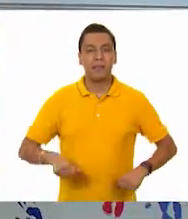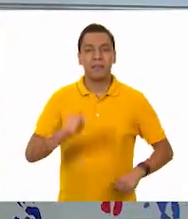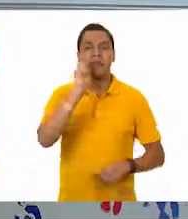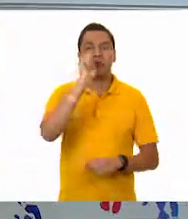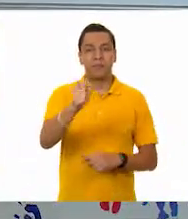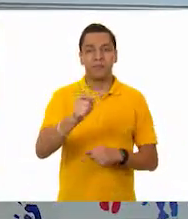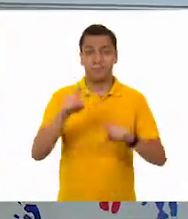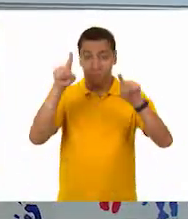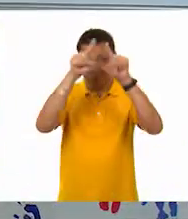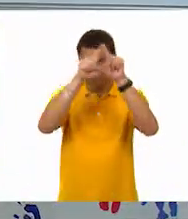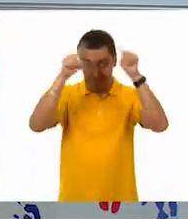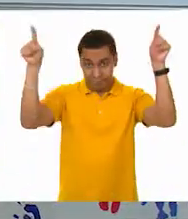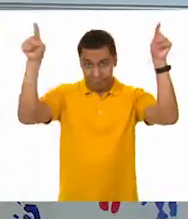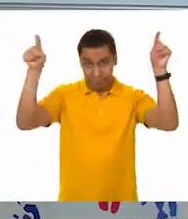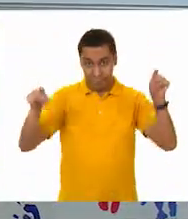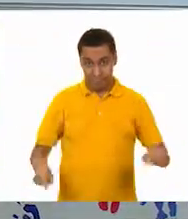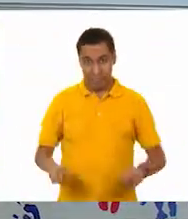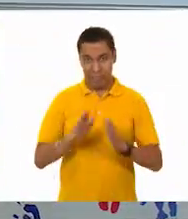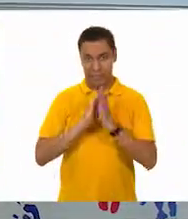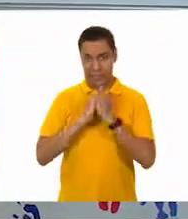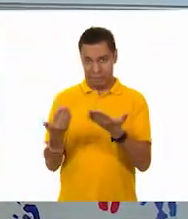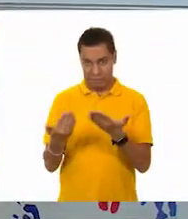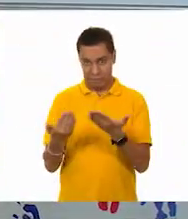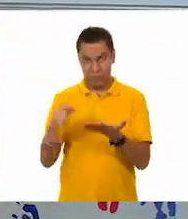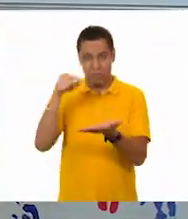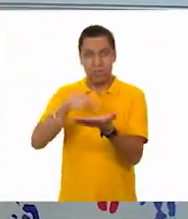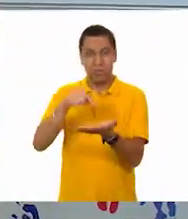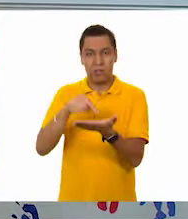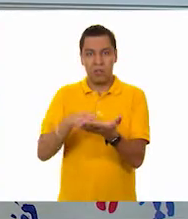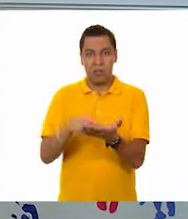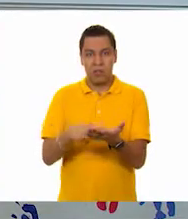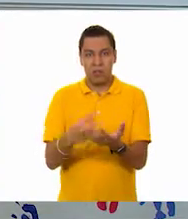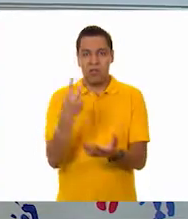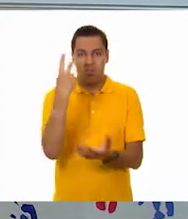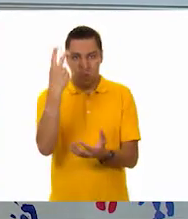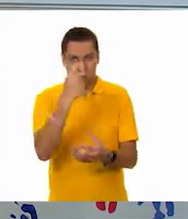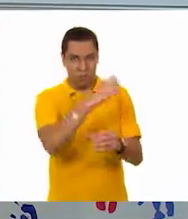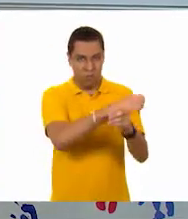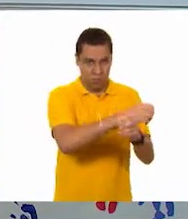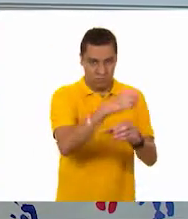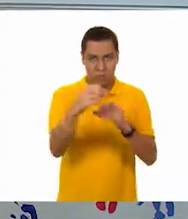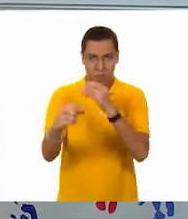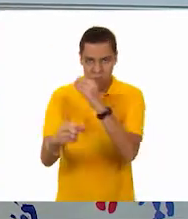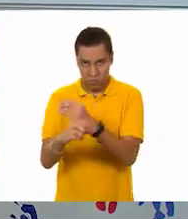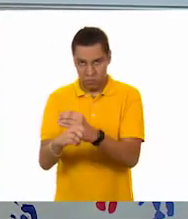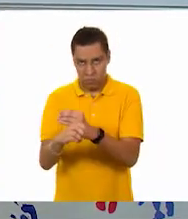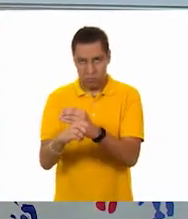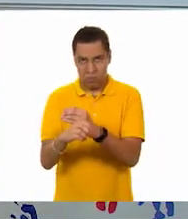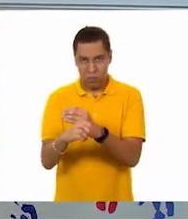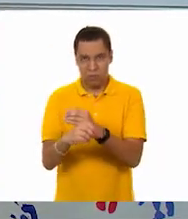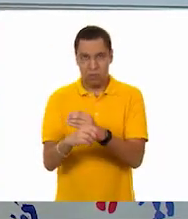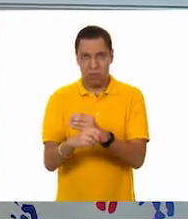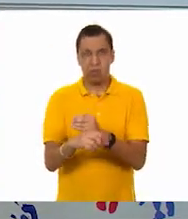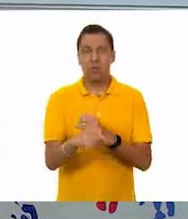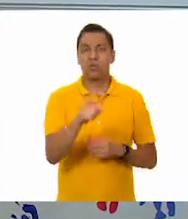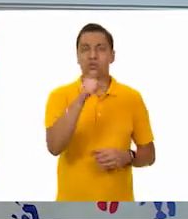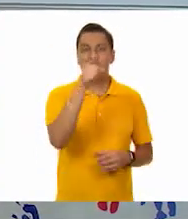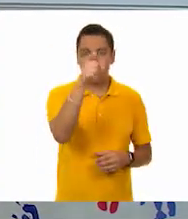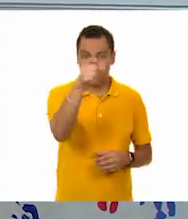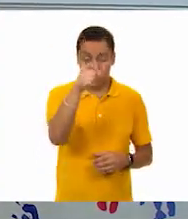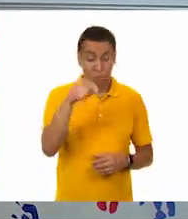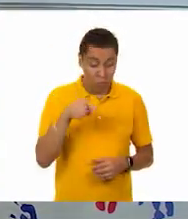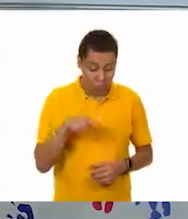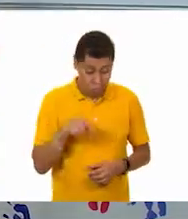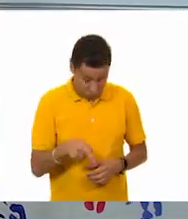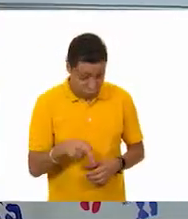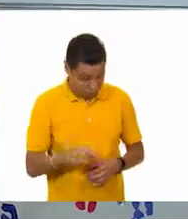la tabla que tenemos en nuestro libro de desafíos tienen dos objetos. Ajá. Que nos van a solicitar que hagamos lo siguiente, Oscar y Tino.